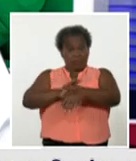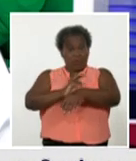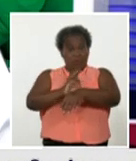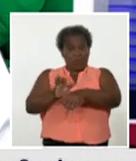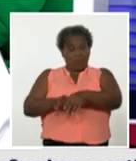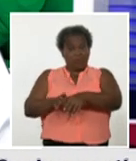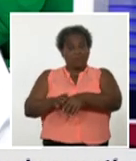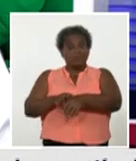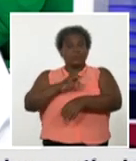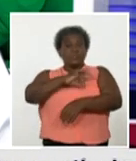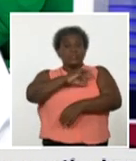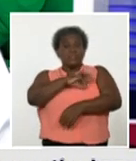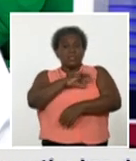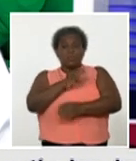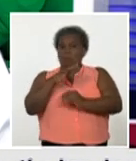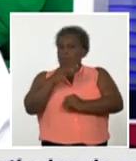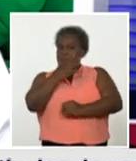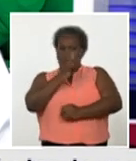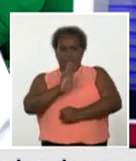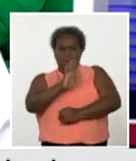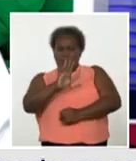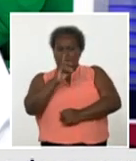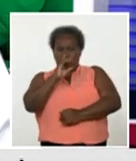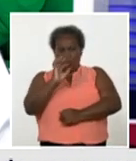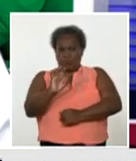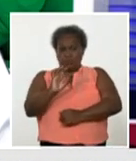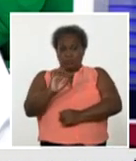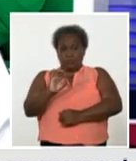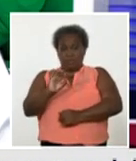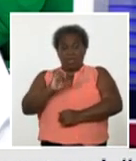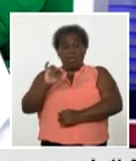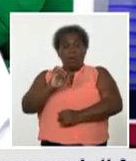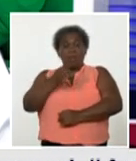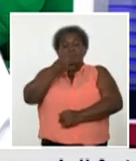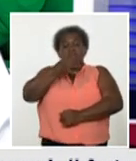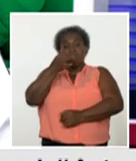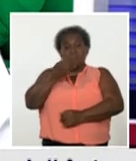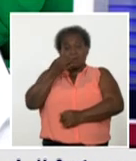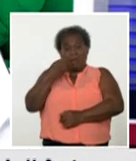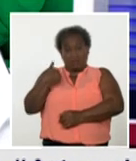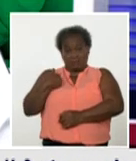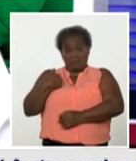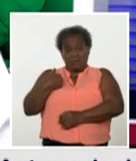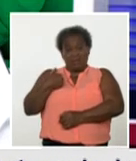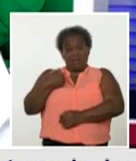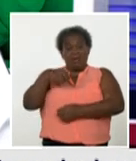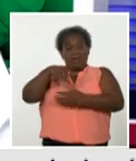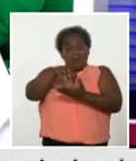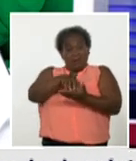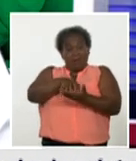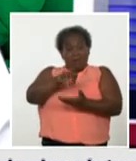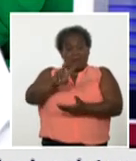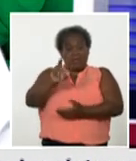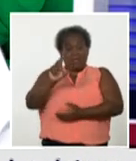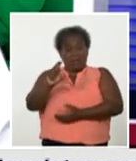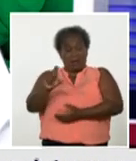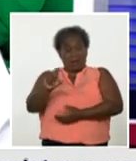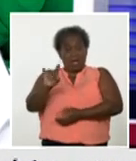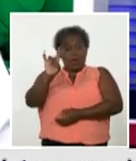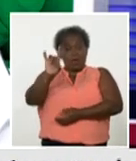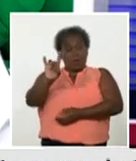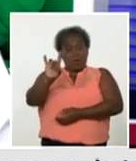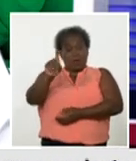asintomáticos. Me señalan aquí que en la provincia de Villaclara pues se diagnosticaron nueve casos. Parece